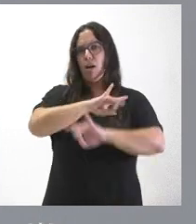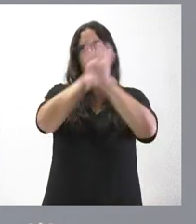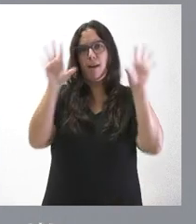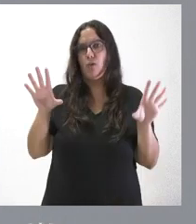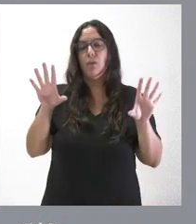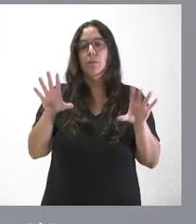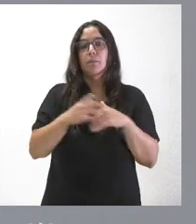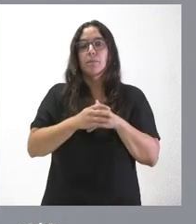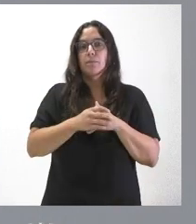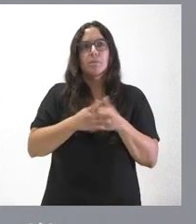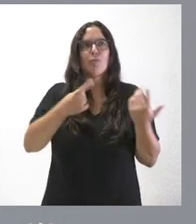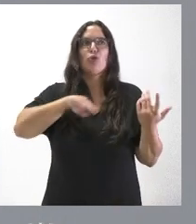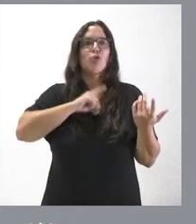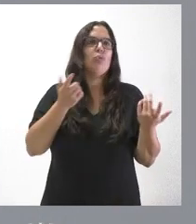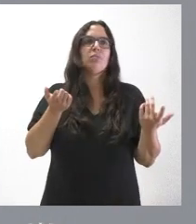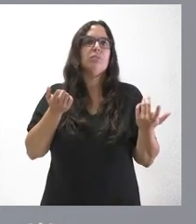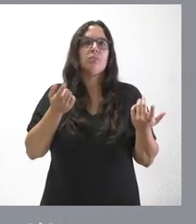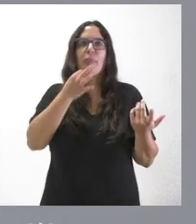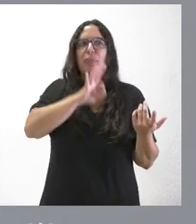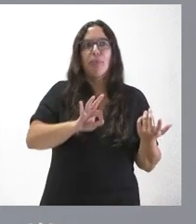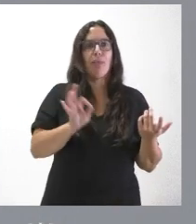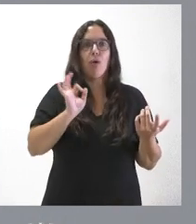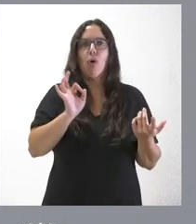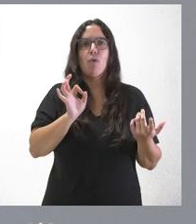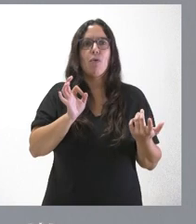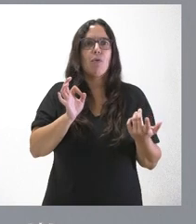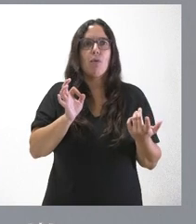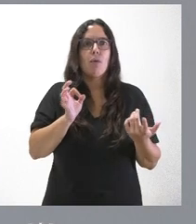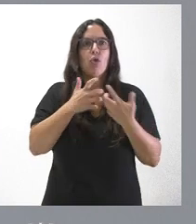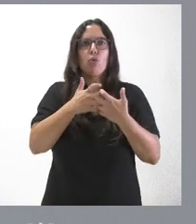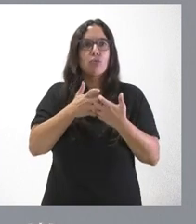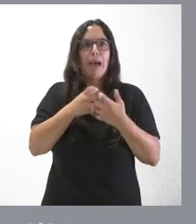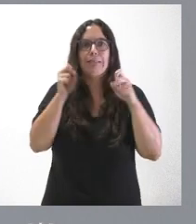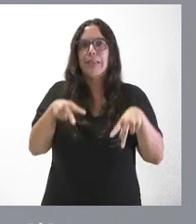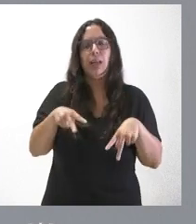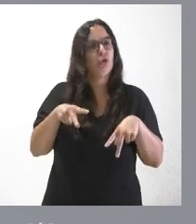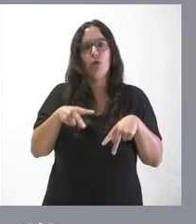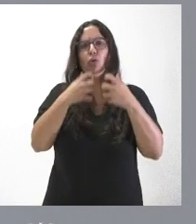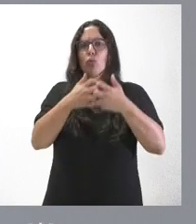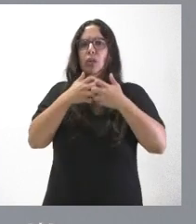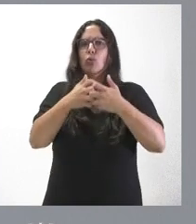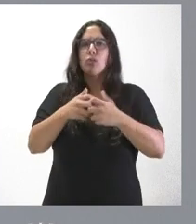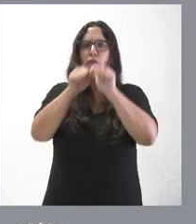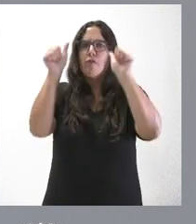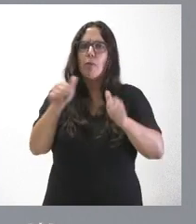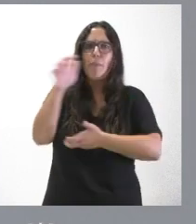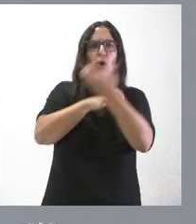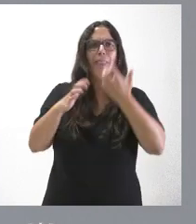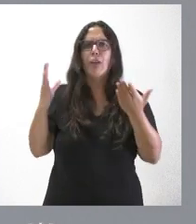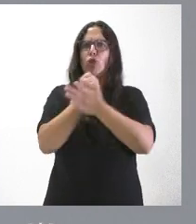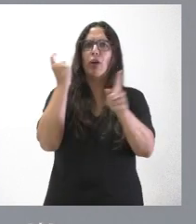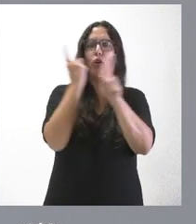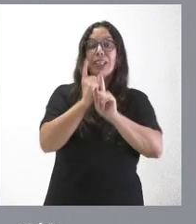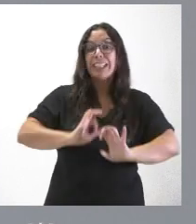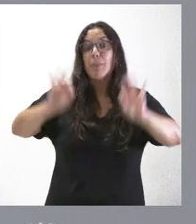que aquí no vamos a renunciar en ningún momento a luchar claramente contra cualquier forma de violencia y muy especialmente contra la